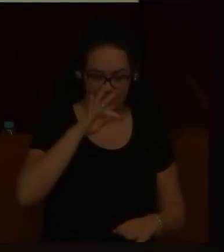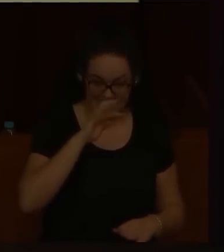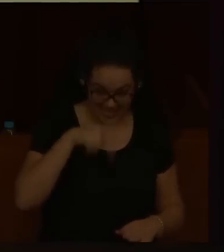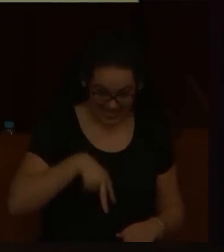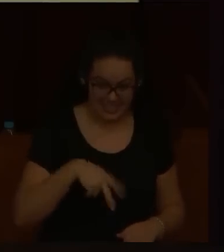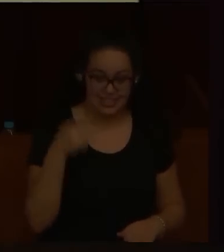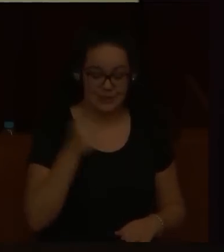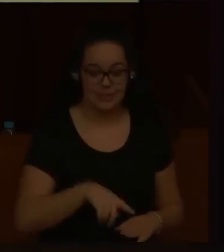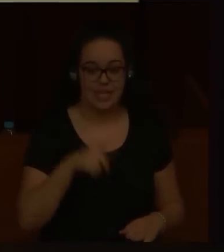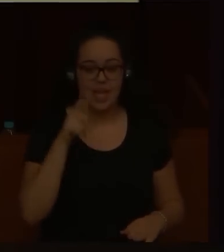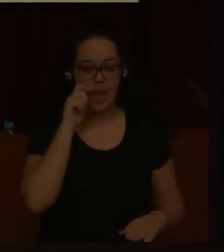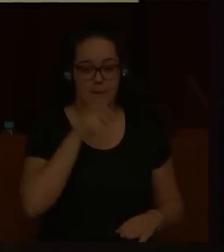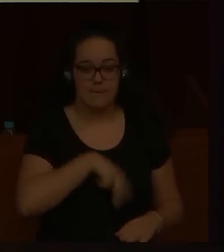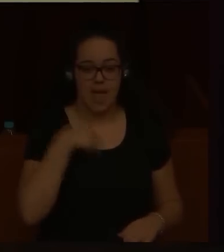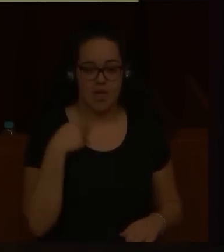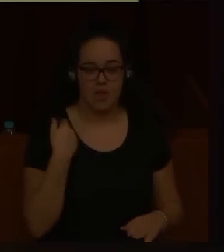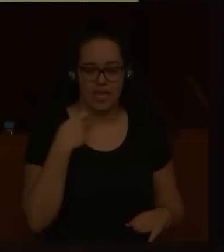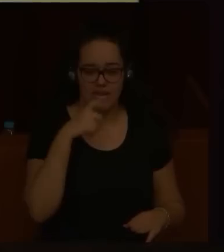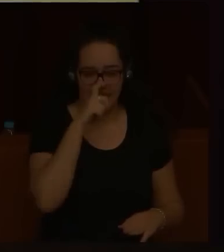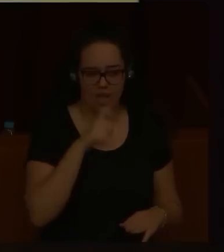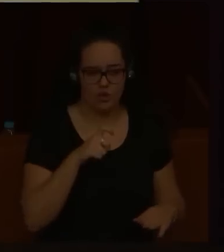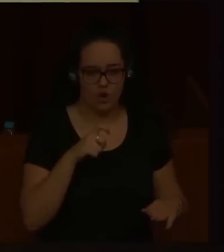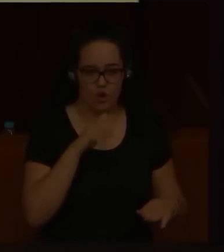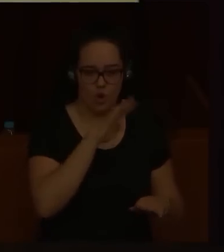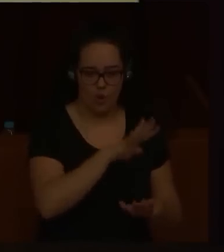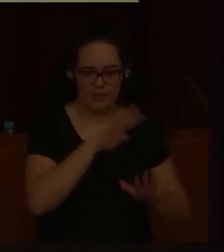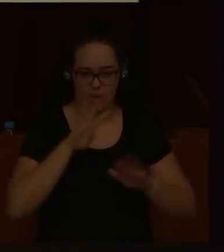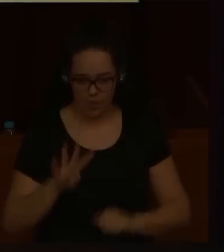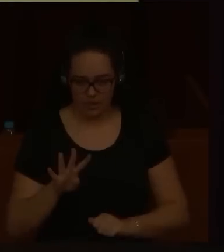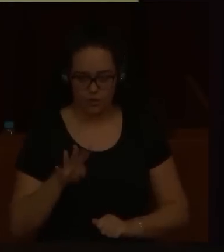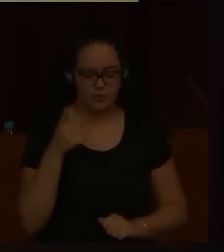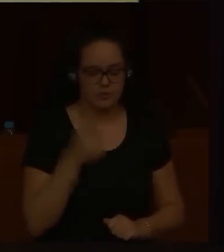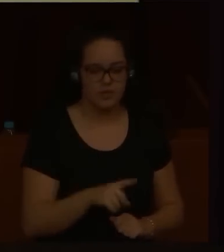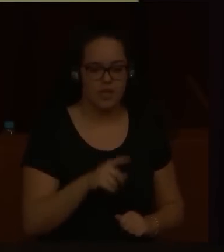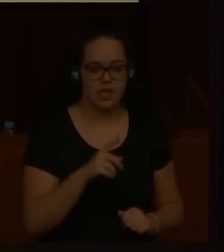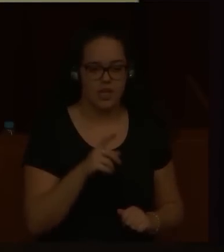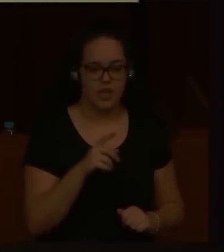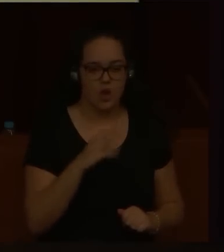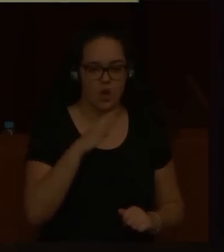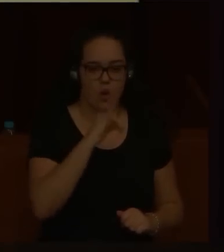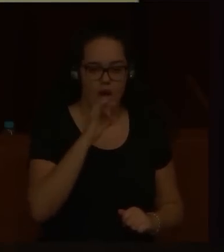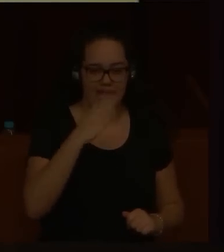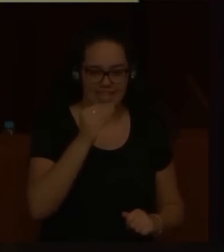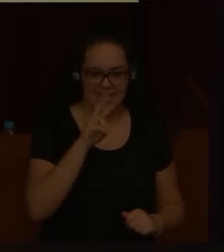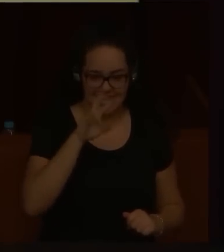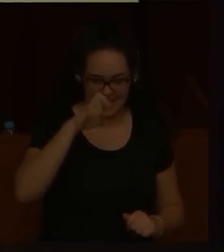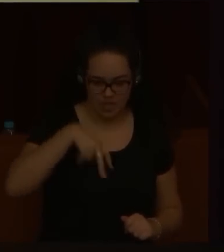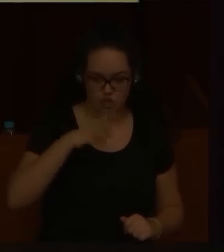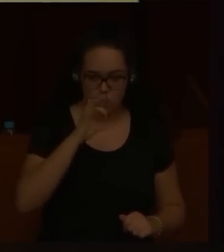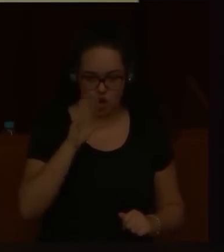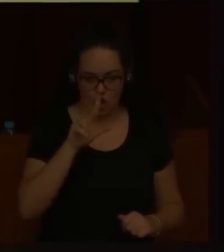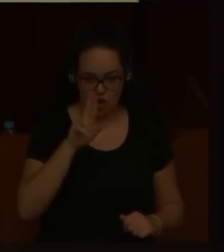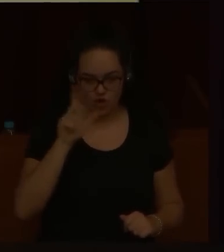Madrazo en el Prado en el año 94 y Carlos de Aes, Joaquín Sorolla, poniendo las bases entonces